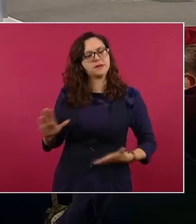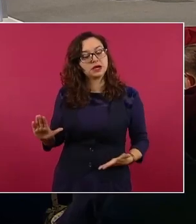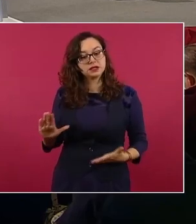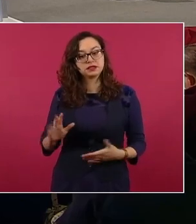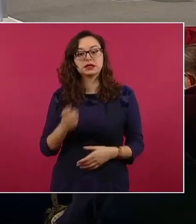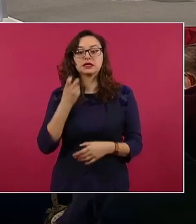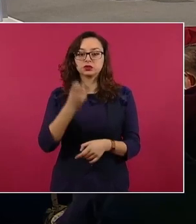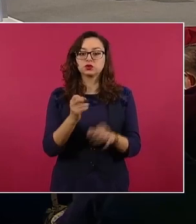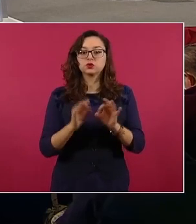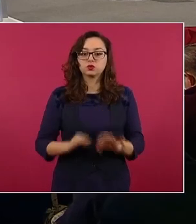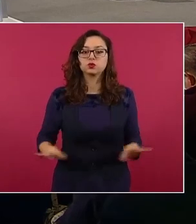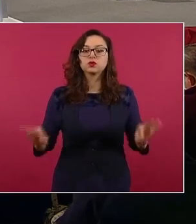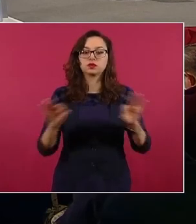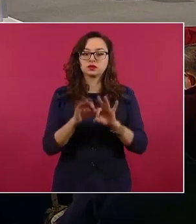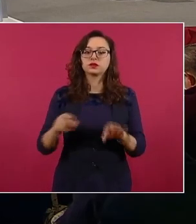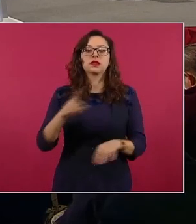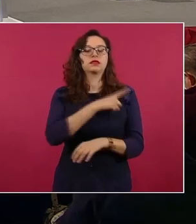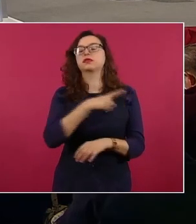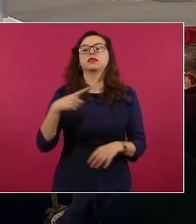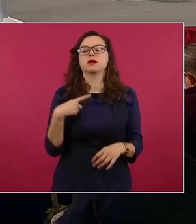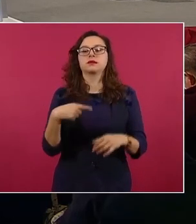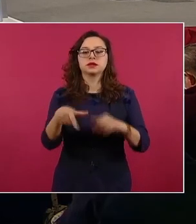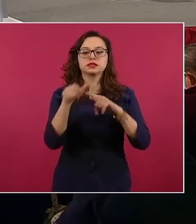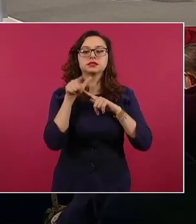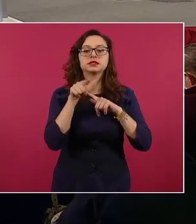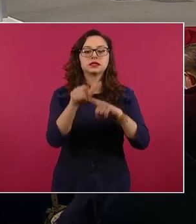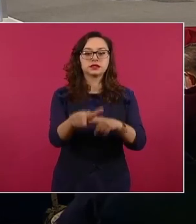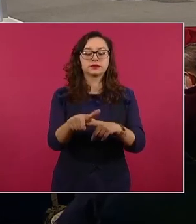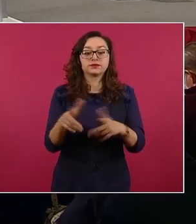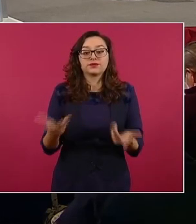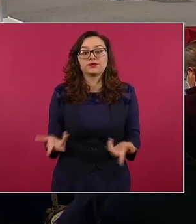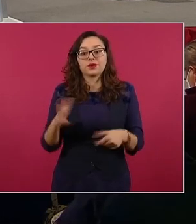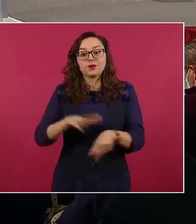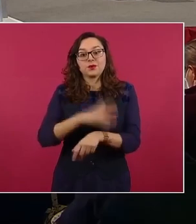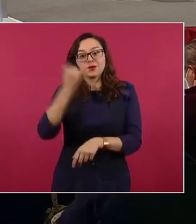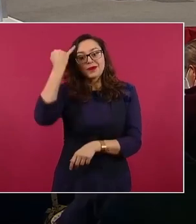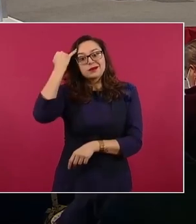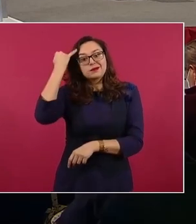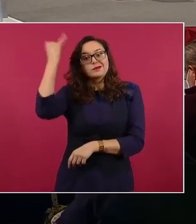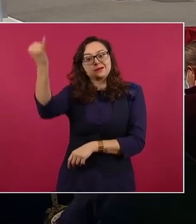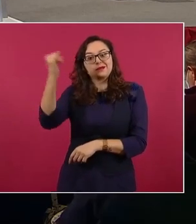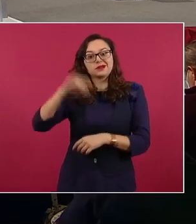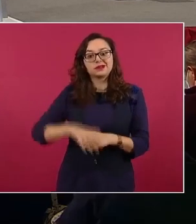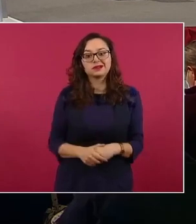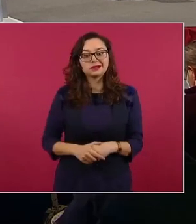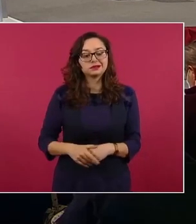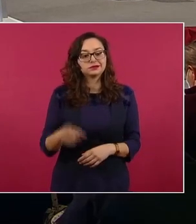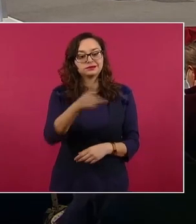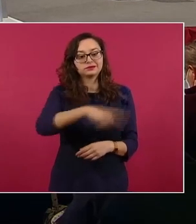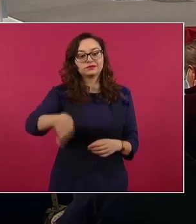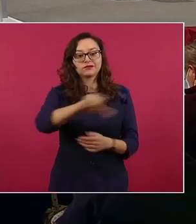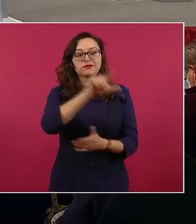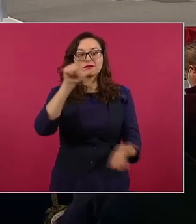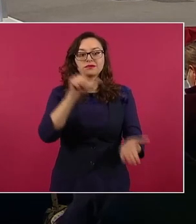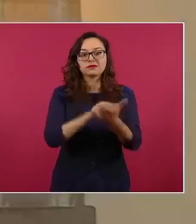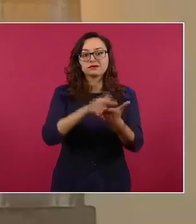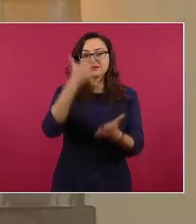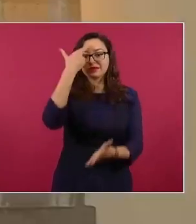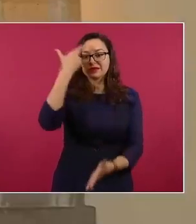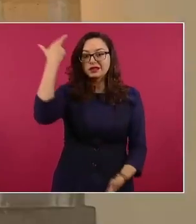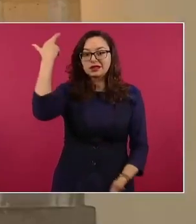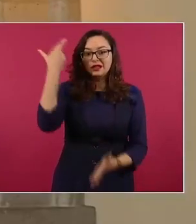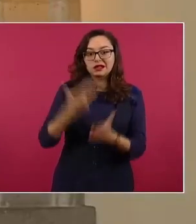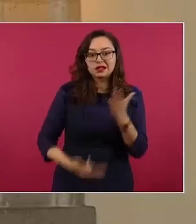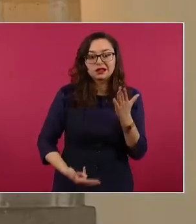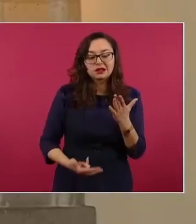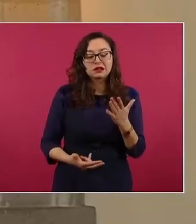importante mantenerlo, porque si se está al arbitrio de que en cada detención por estos delitos sea un juzgador el que